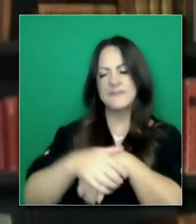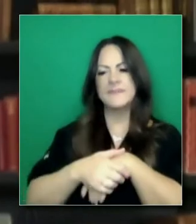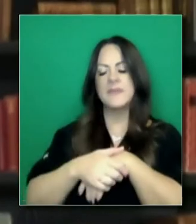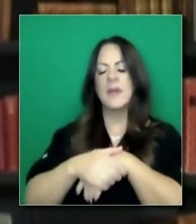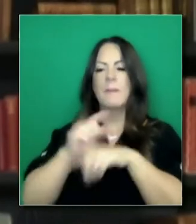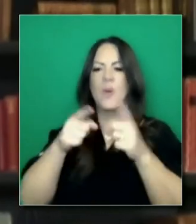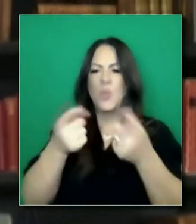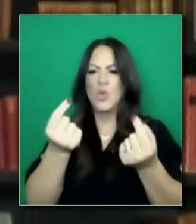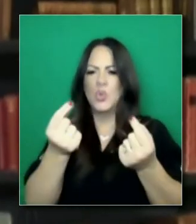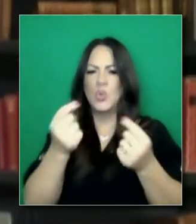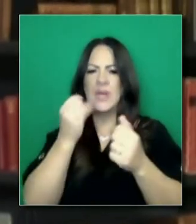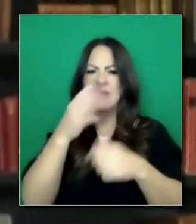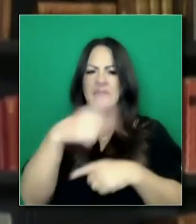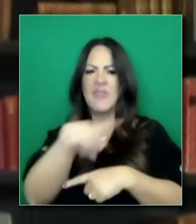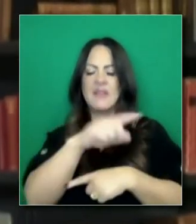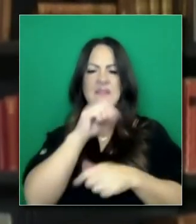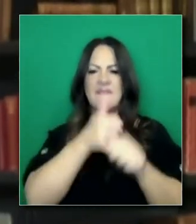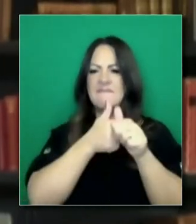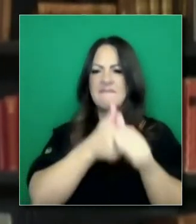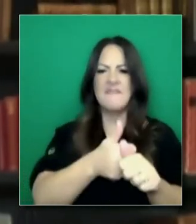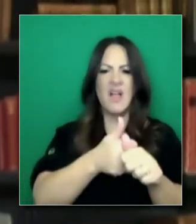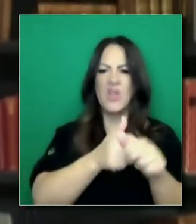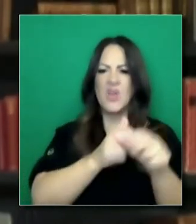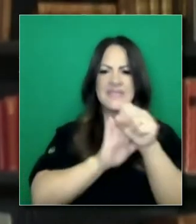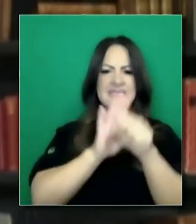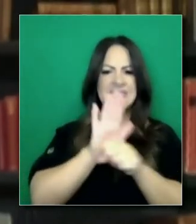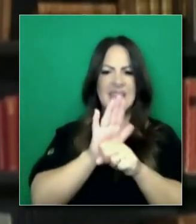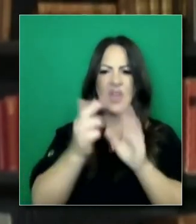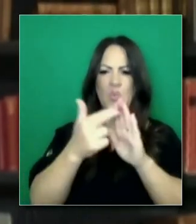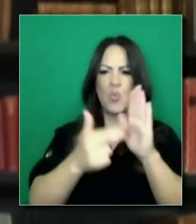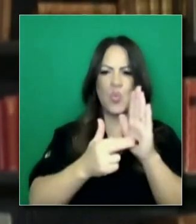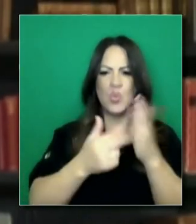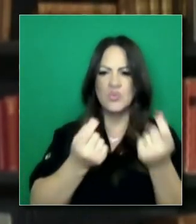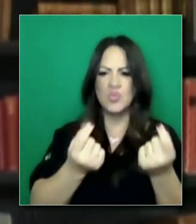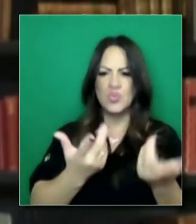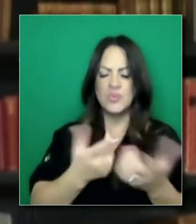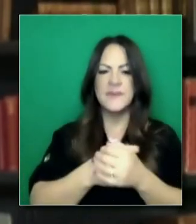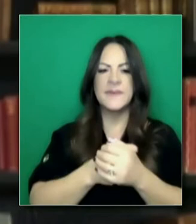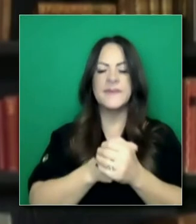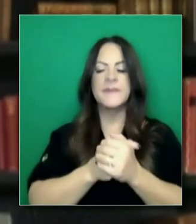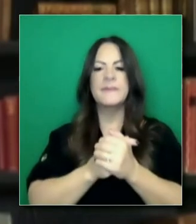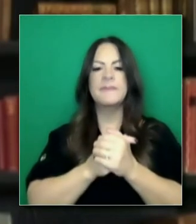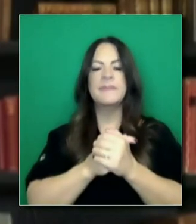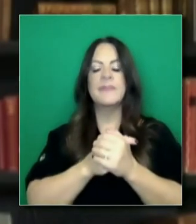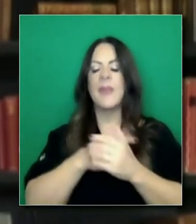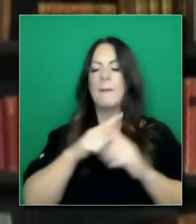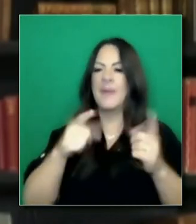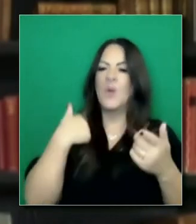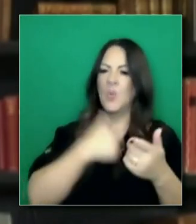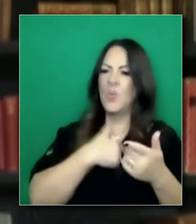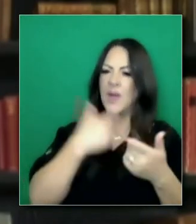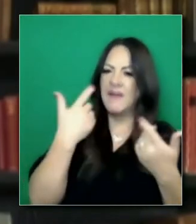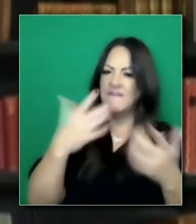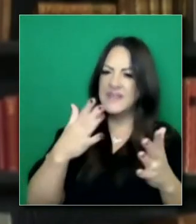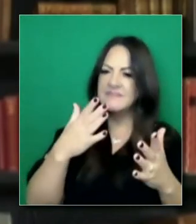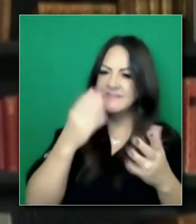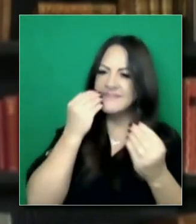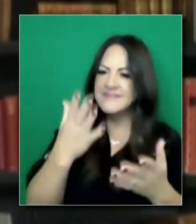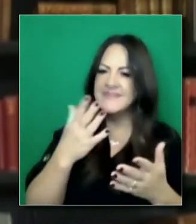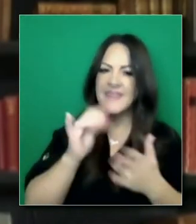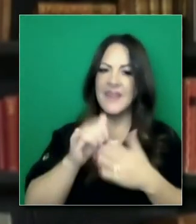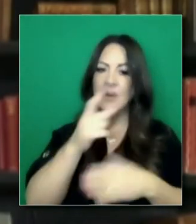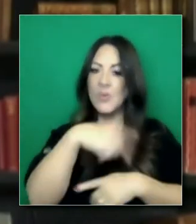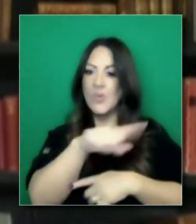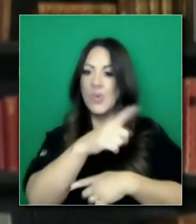para aquellos condados que no cumplen con las pautas? Creo que lo hemos hecho. Está claro. Hemos cumplido